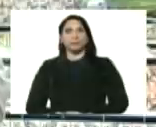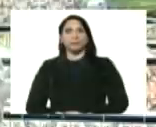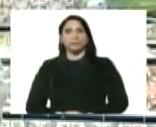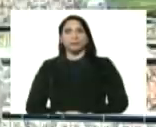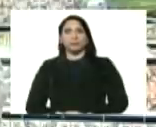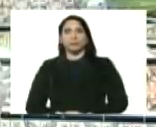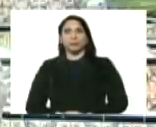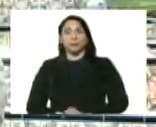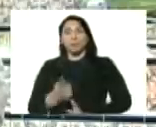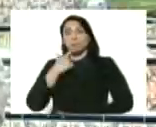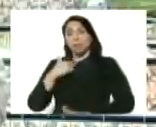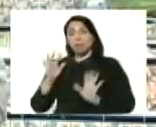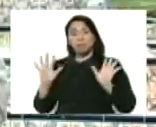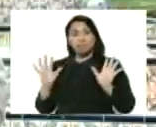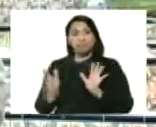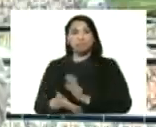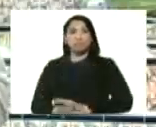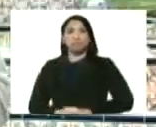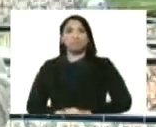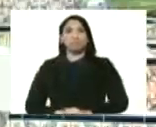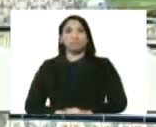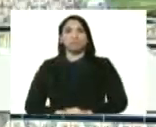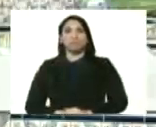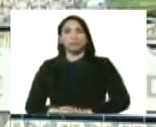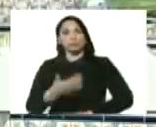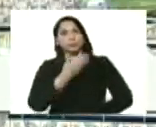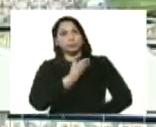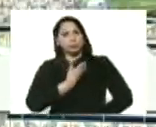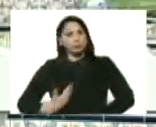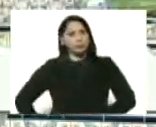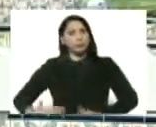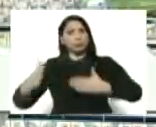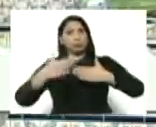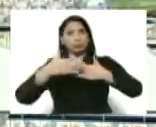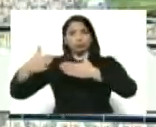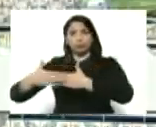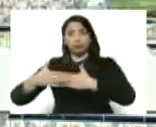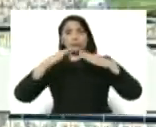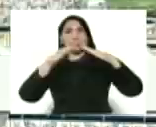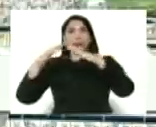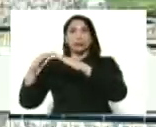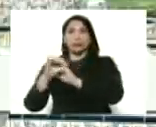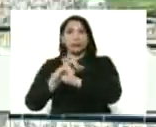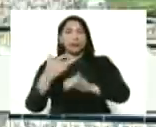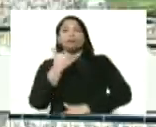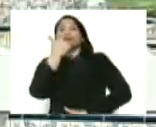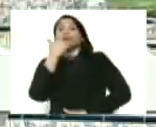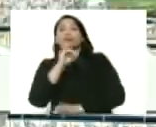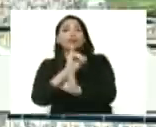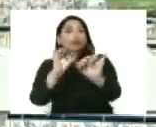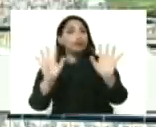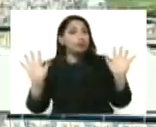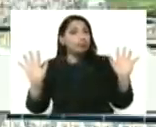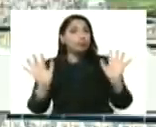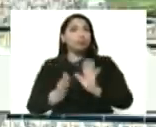Me dijeron, presidente, cerrando las viviendas que están a punto, a toque,